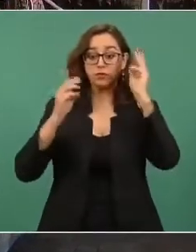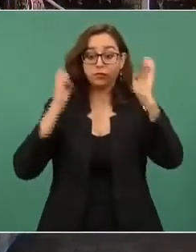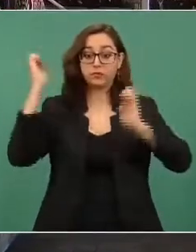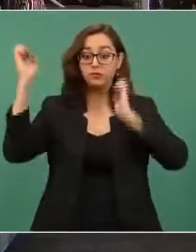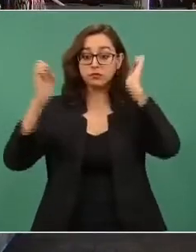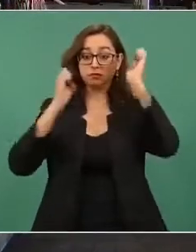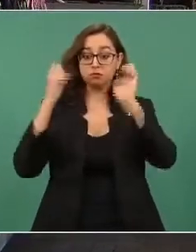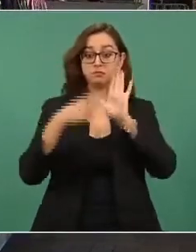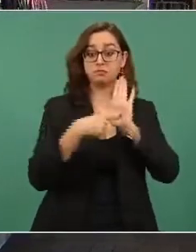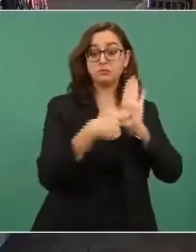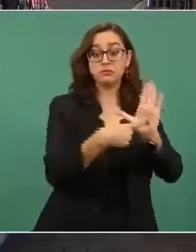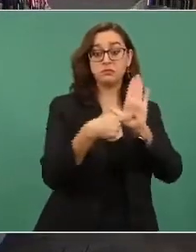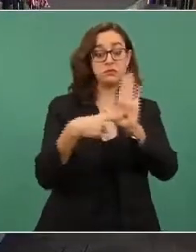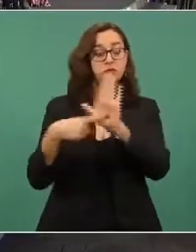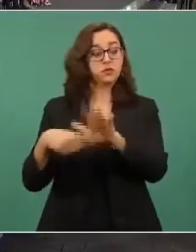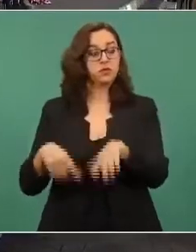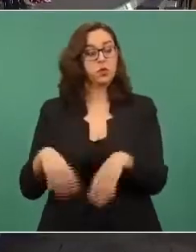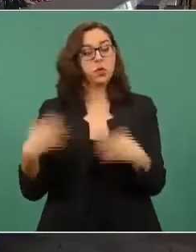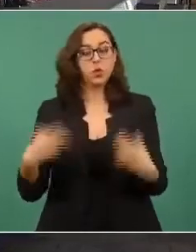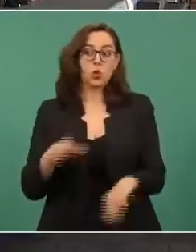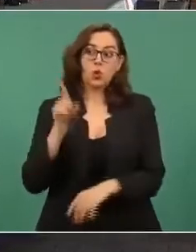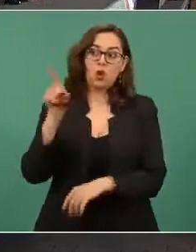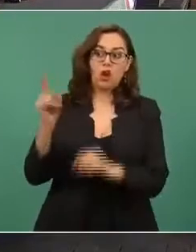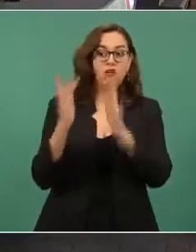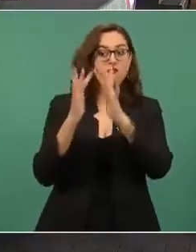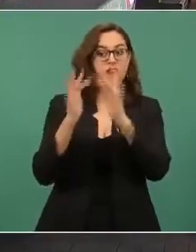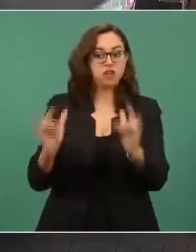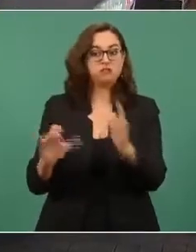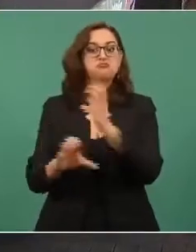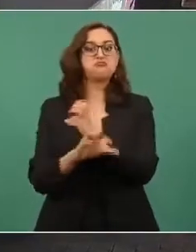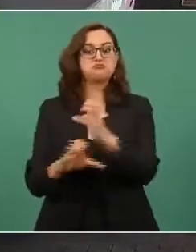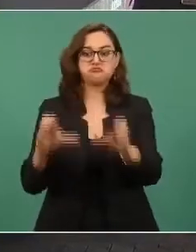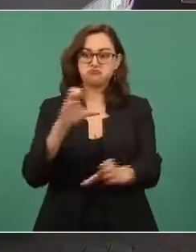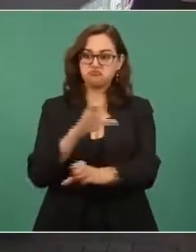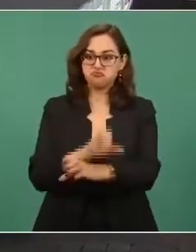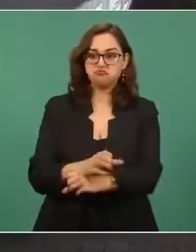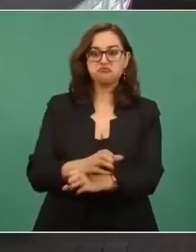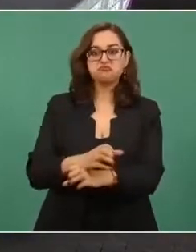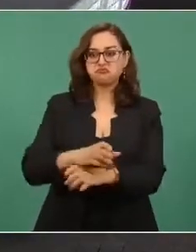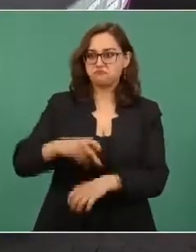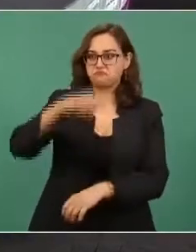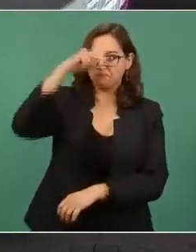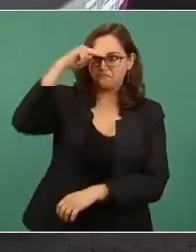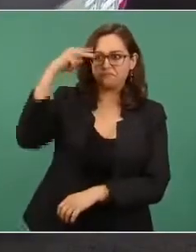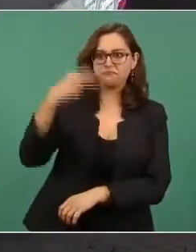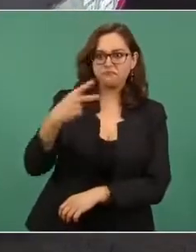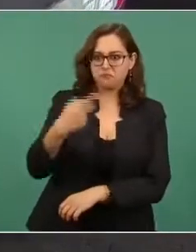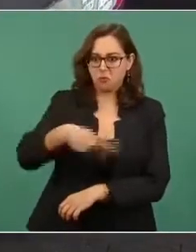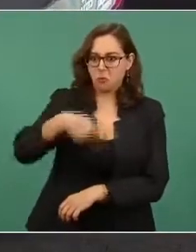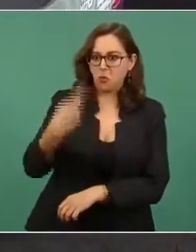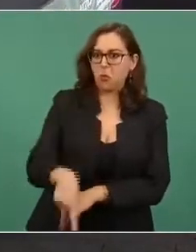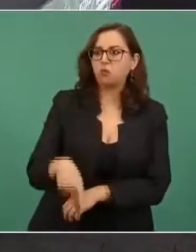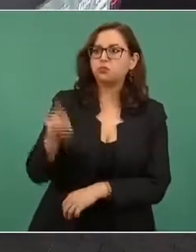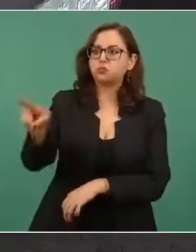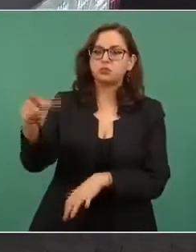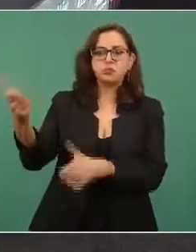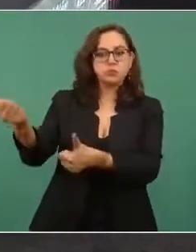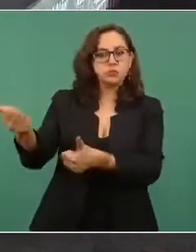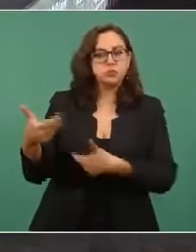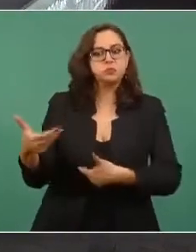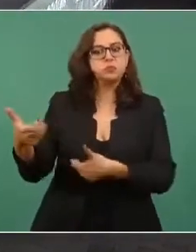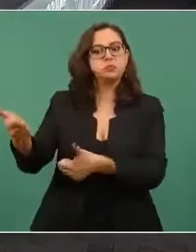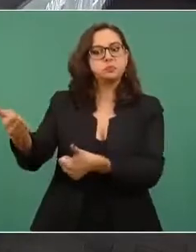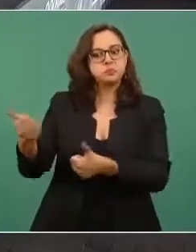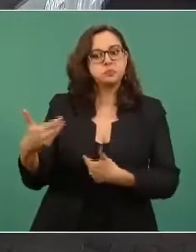fue el país que más objetos arqueológicos e históricos puso a